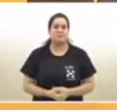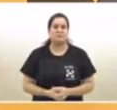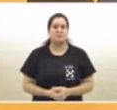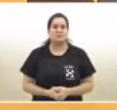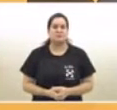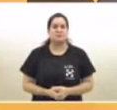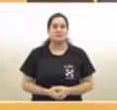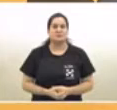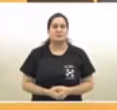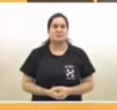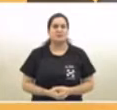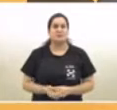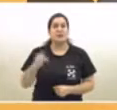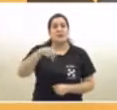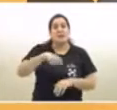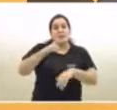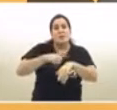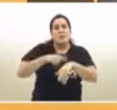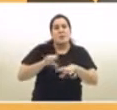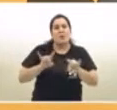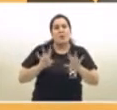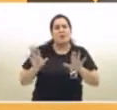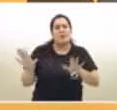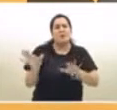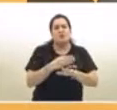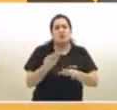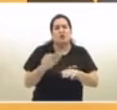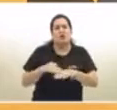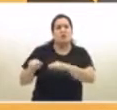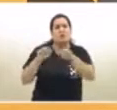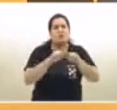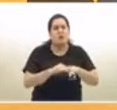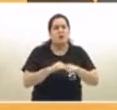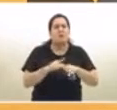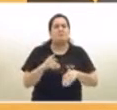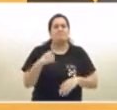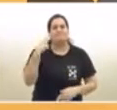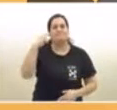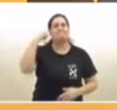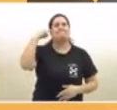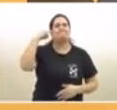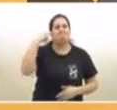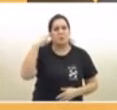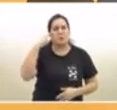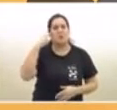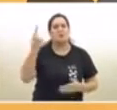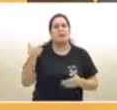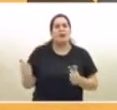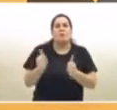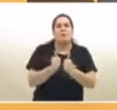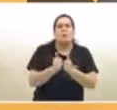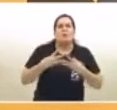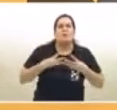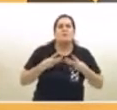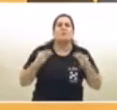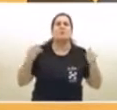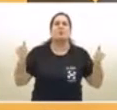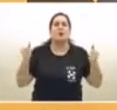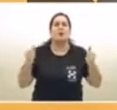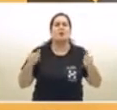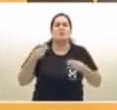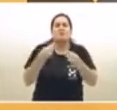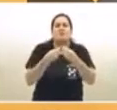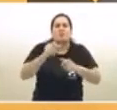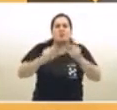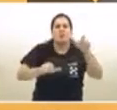En este momento tan difícil para todos, somos conscientes que el acompañamiento espiritual representa un alivio para muchísimas